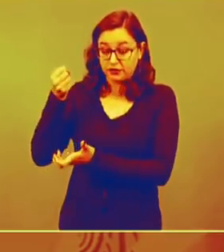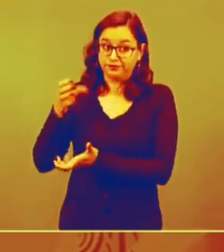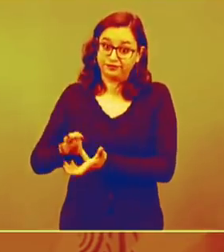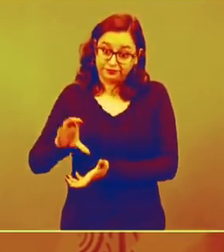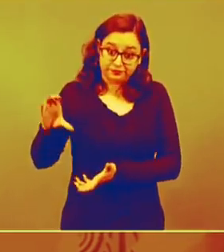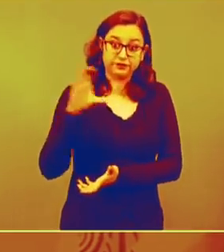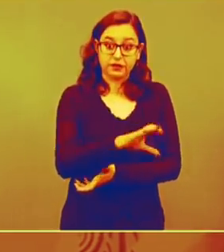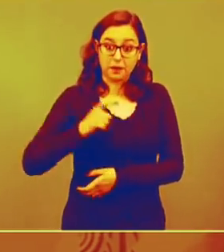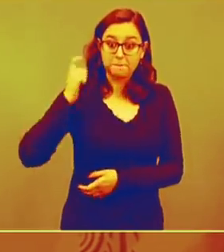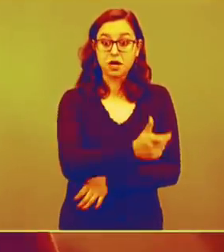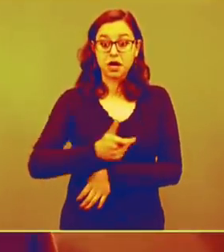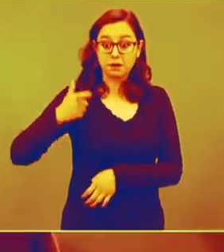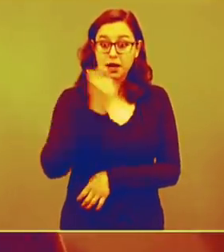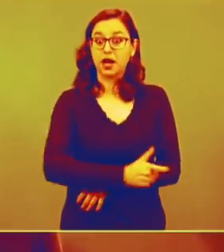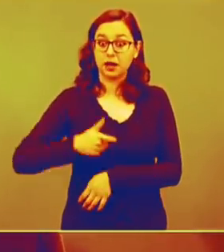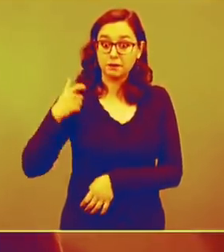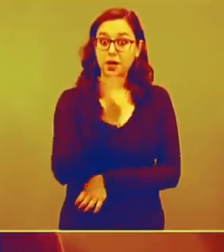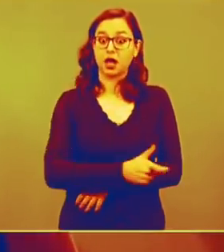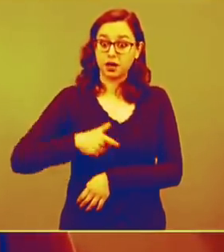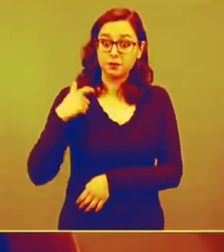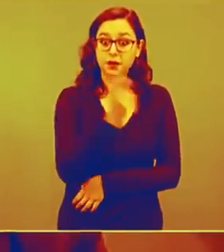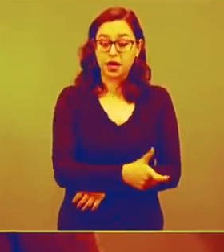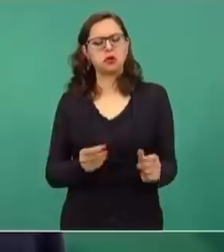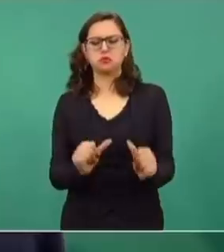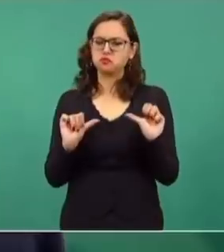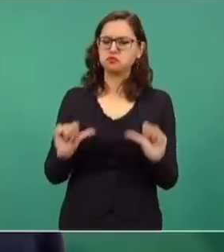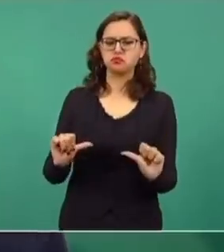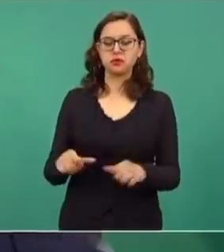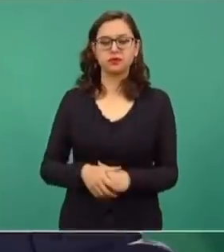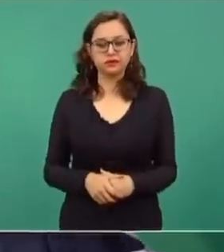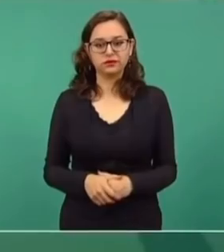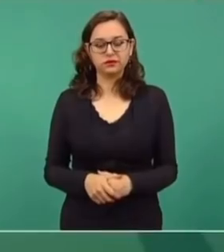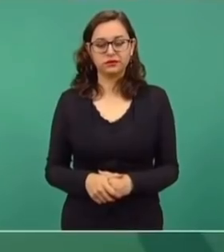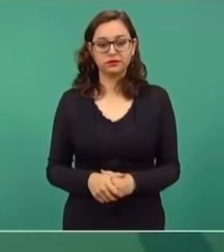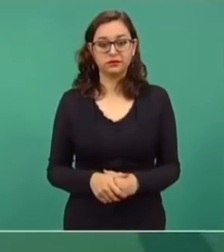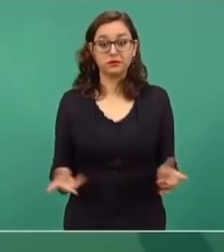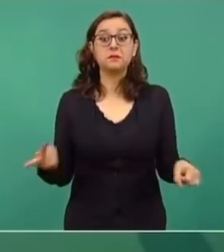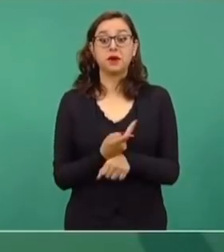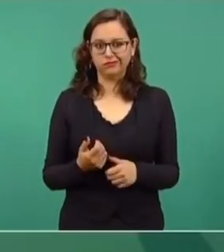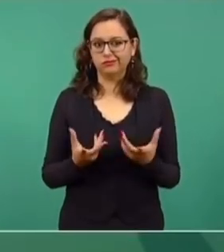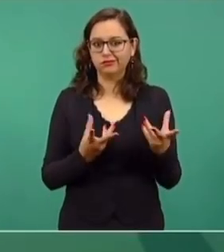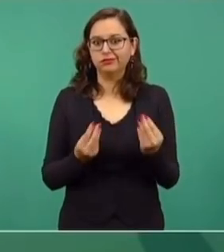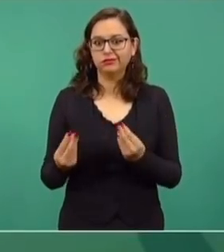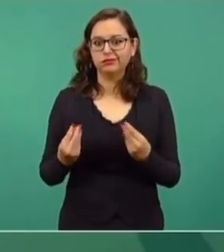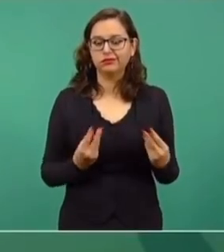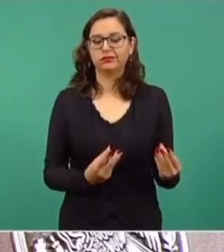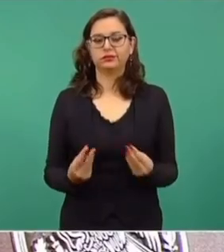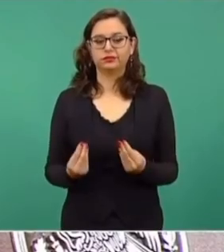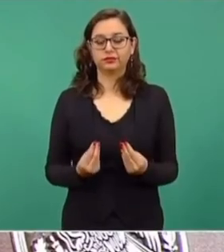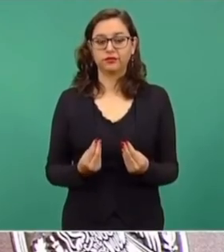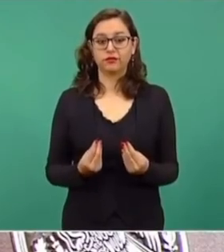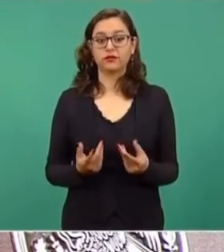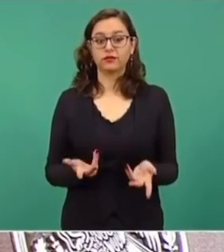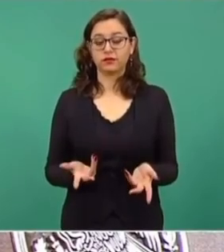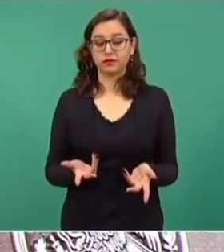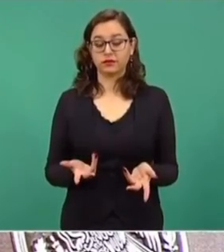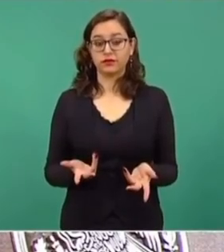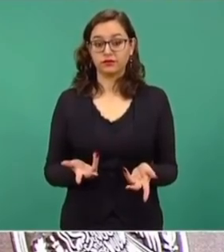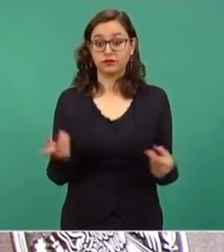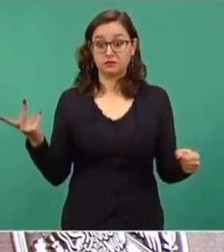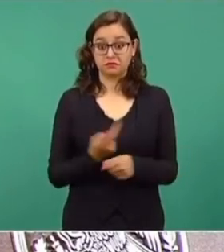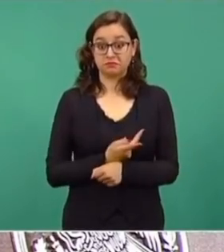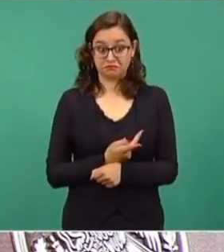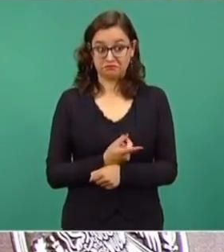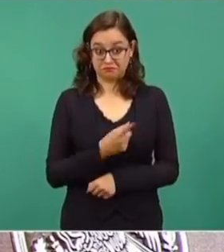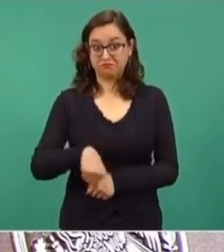sus lujos. Y como tenían mucha influencia, pues, este, y buenas